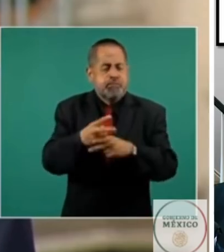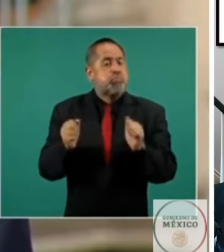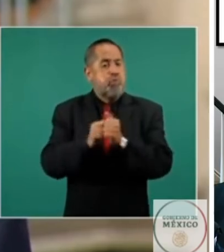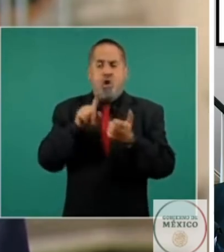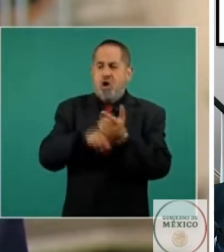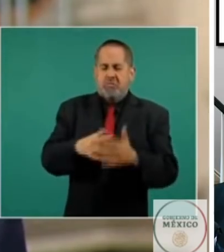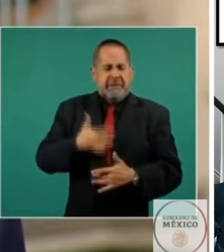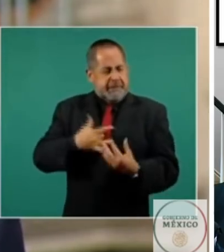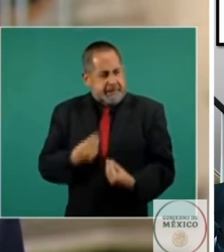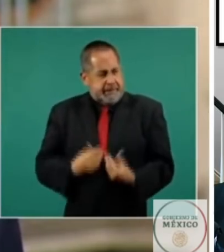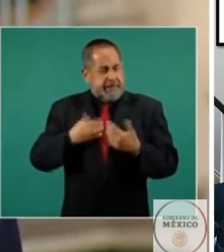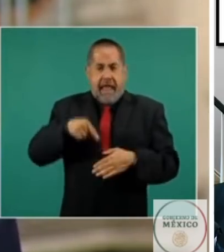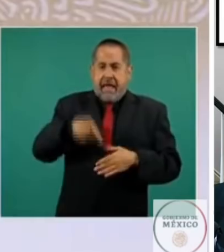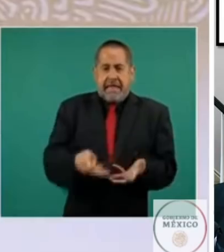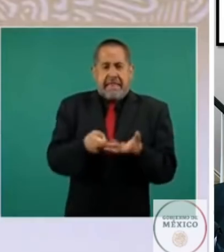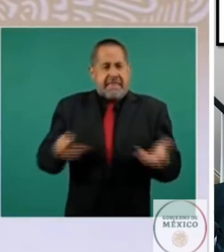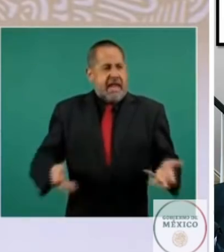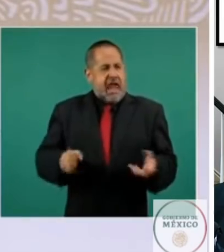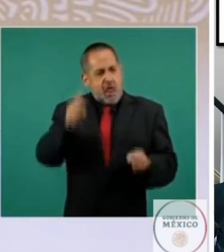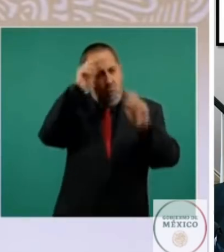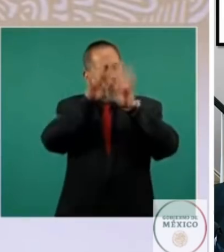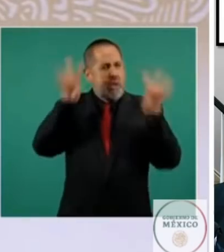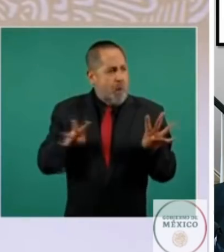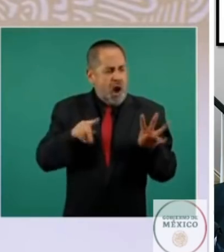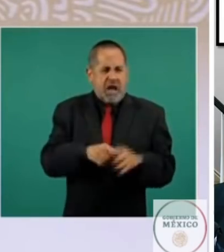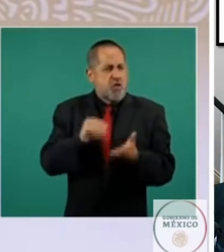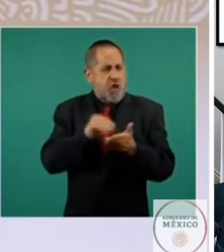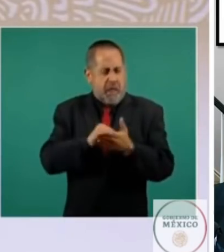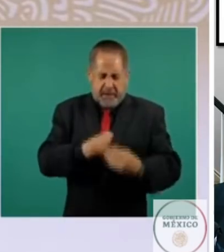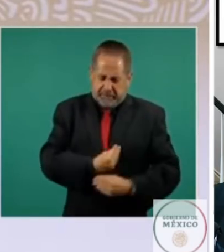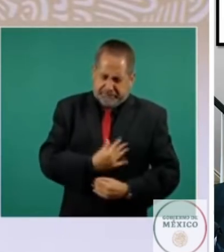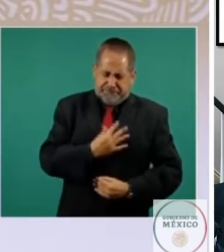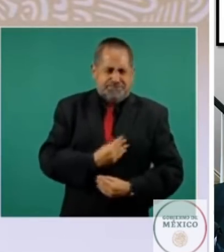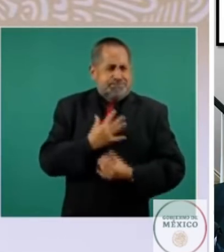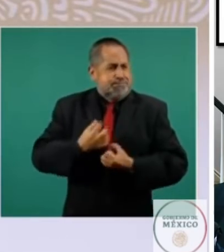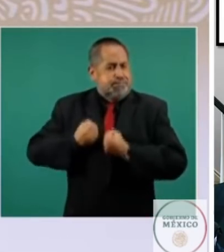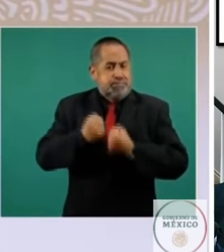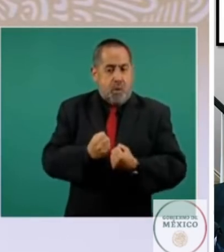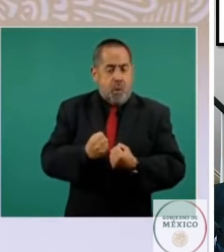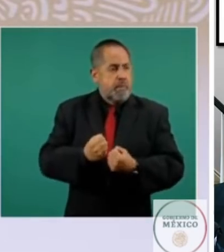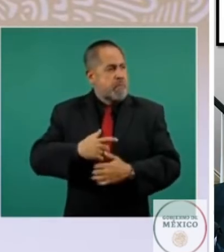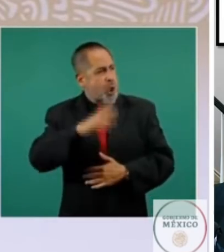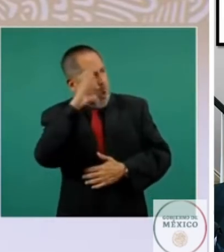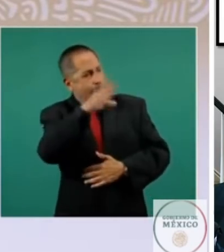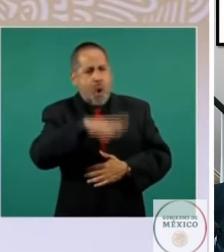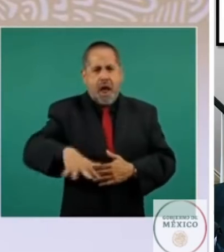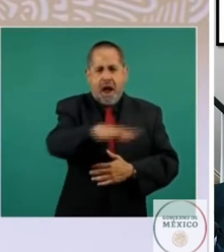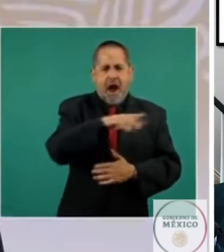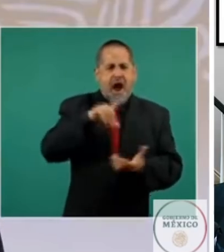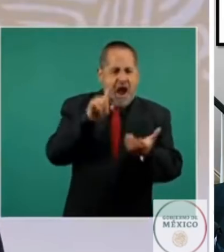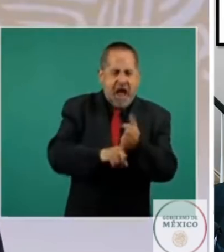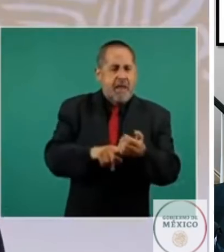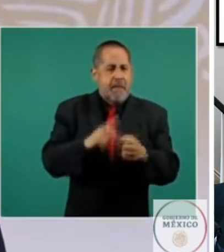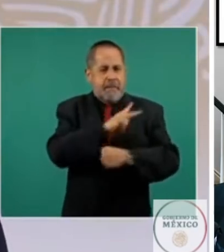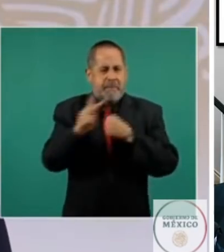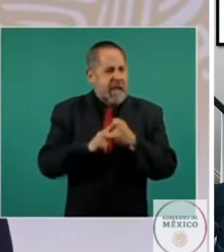cenizas de Cuartemos nunca apagabas. Saludamos a un pueblo que funde, en crisol de su propio metal,